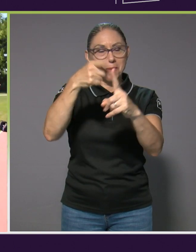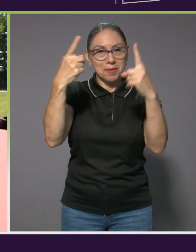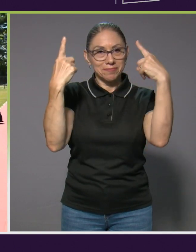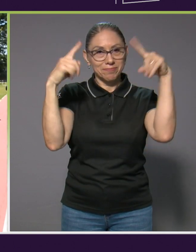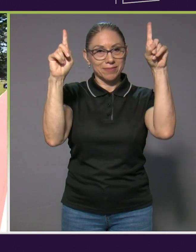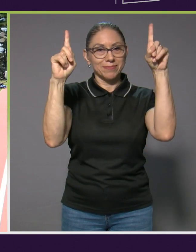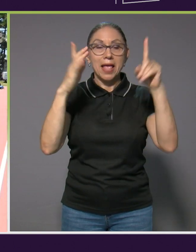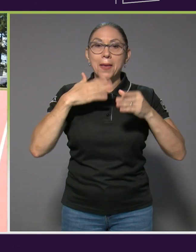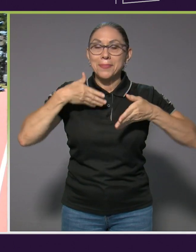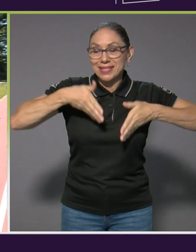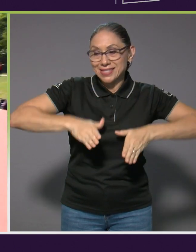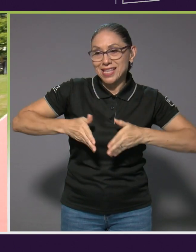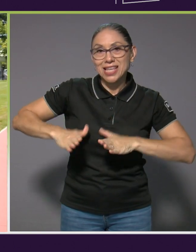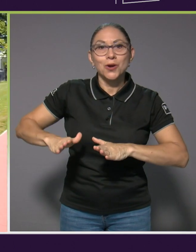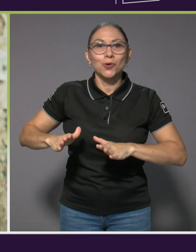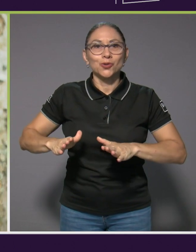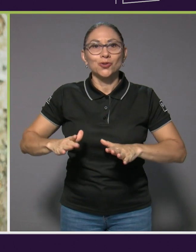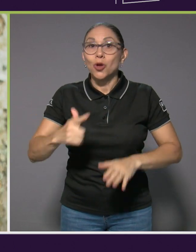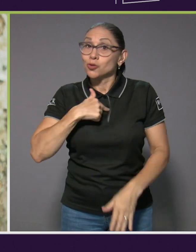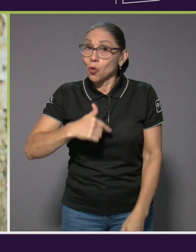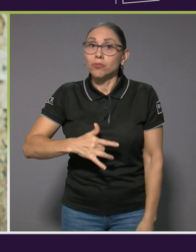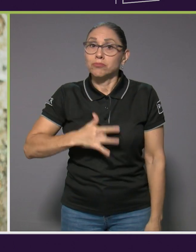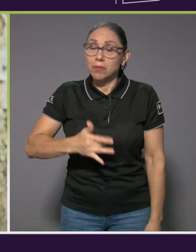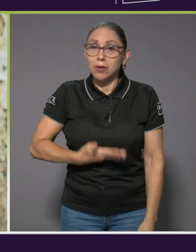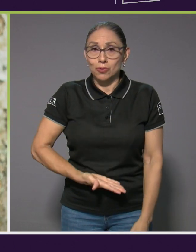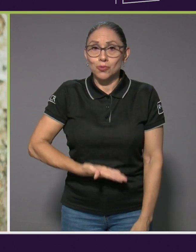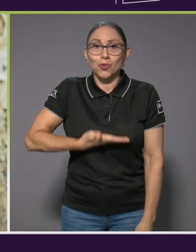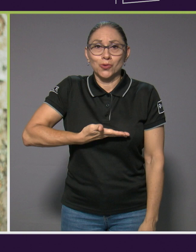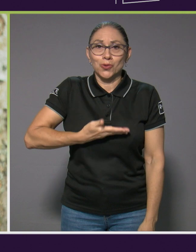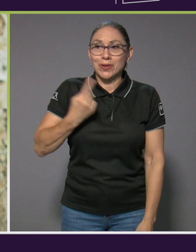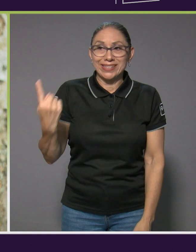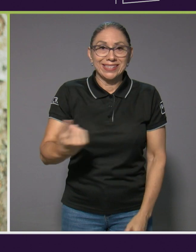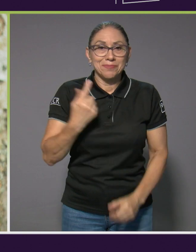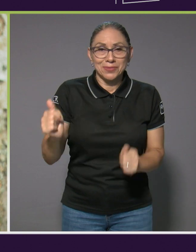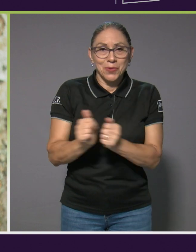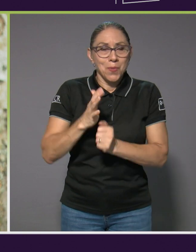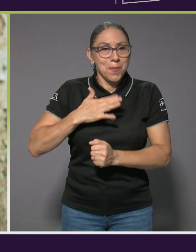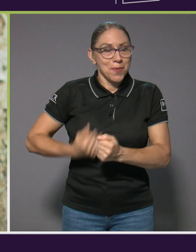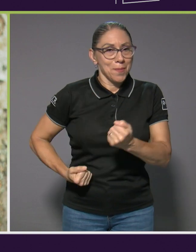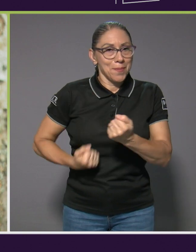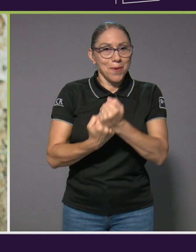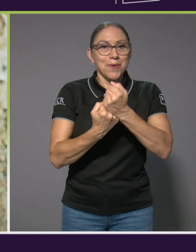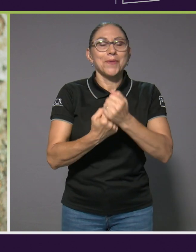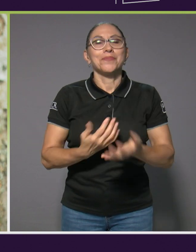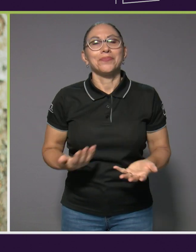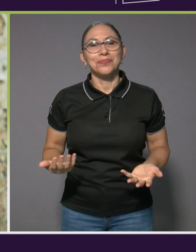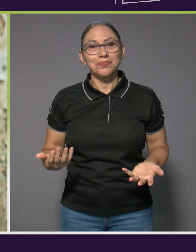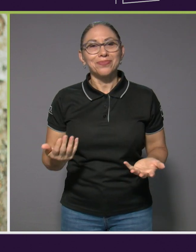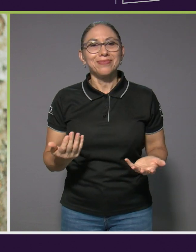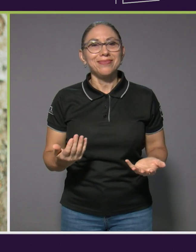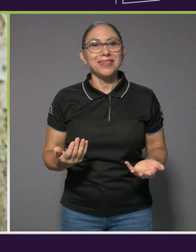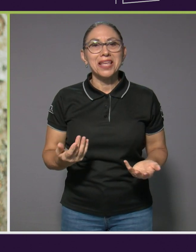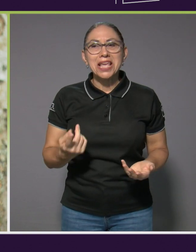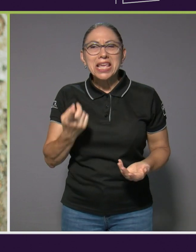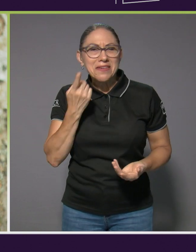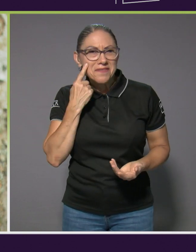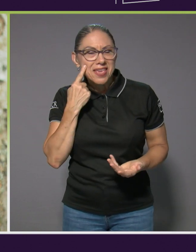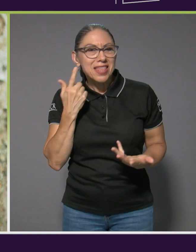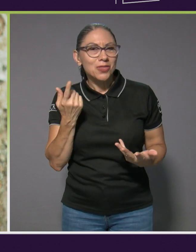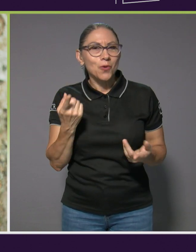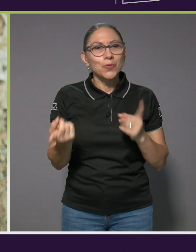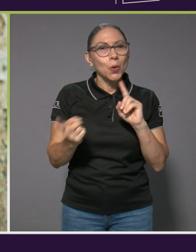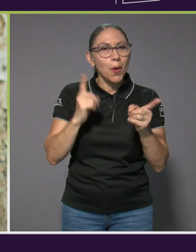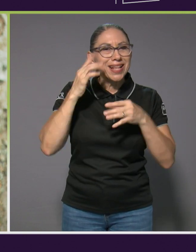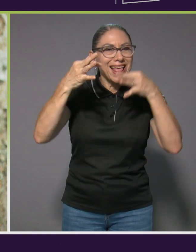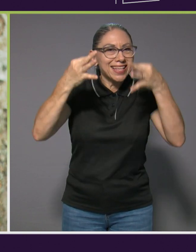Mis hijos, yo orgulloso, porque están siempre ahí conmigo apoyándome y viendo cuál es la decisión, pues,